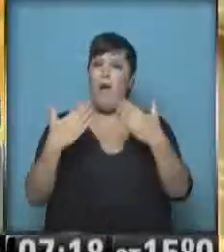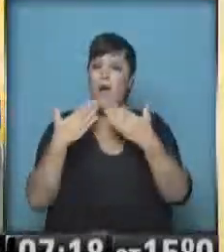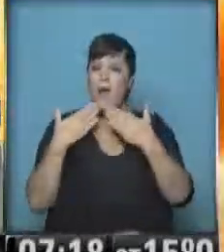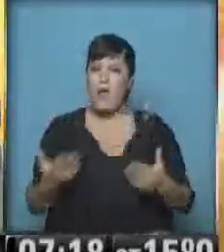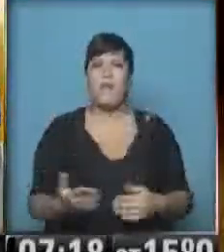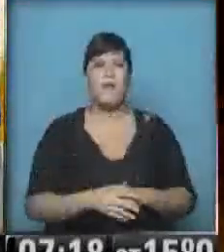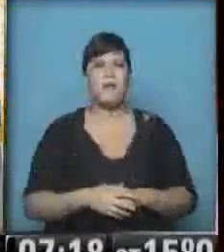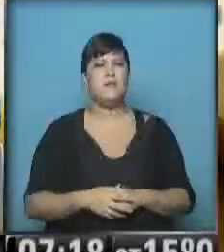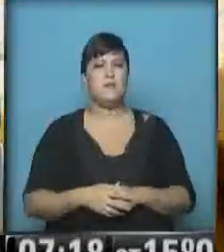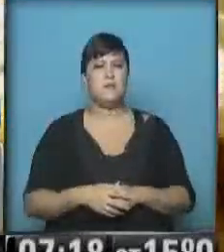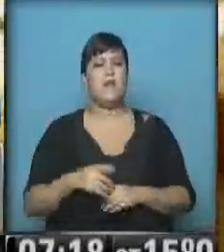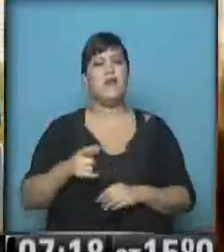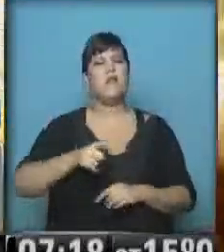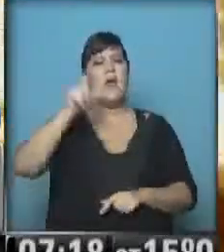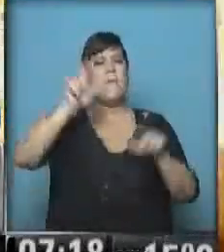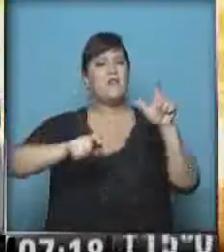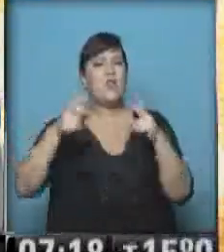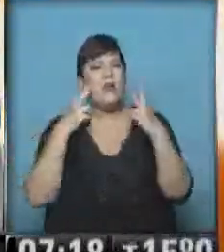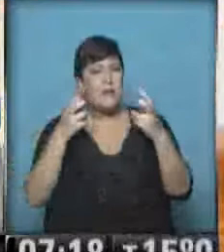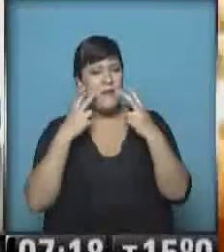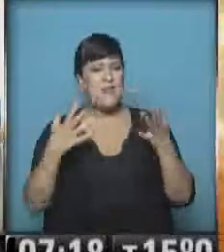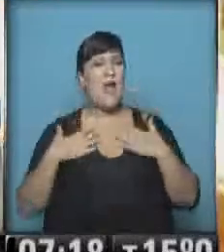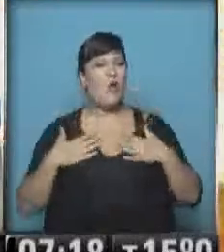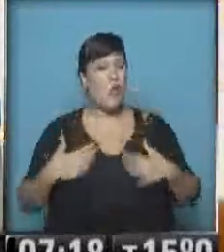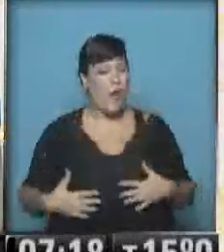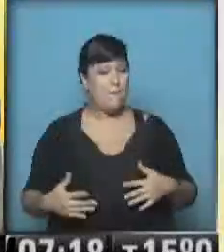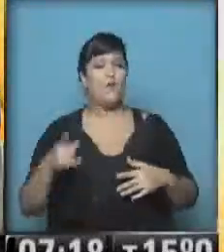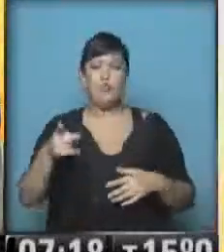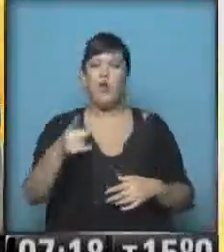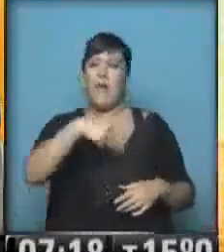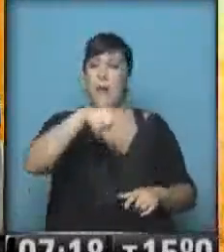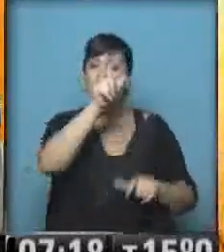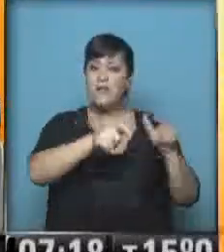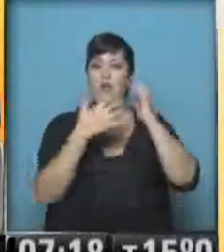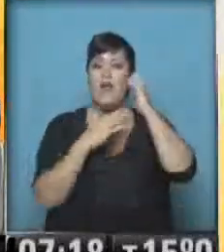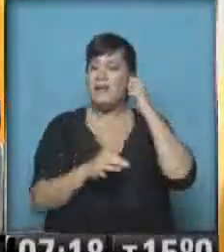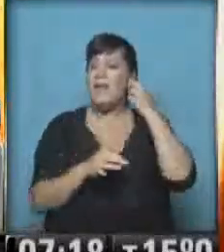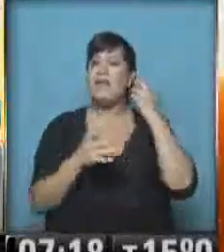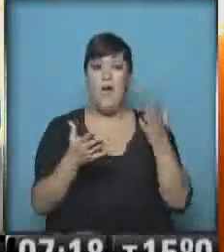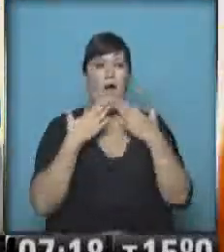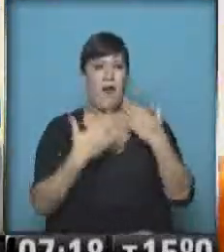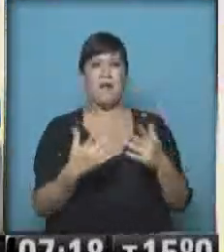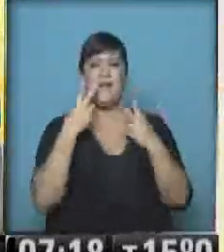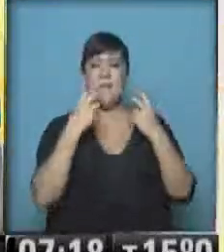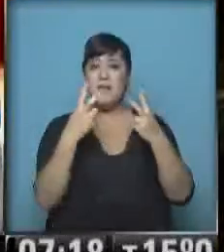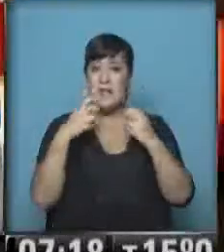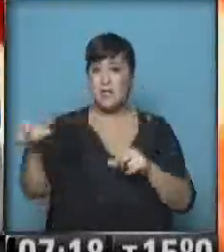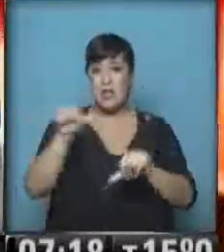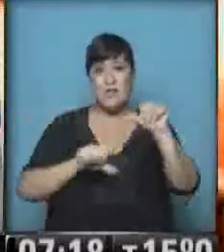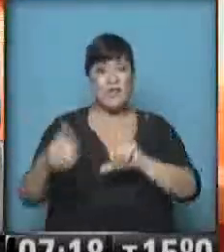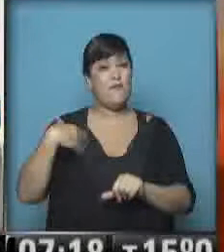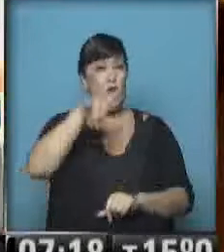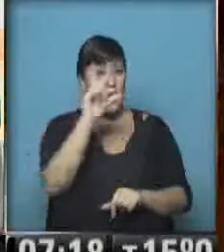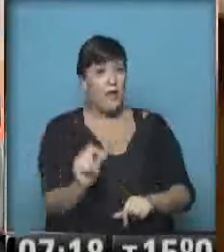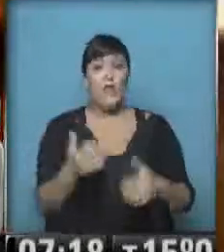de Antropología Forense de la República Argentina porque ellos entienden que gracias a la investigación que llevaron los científicos argentinos